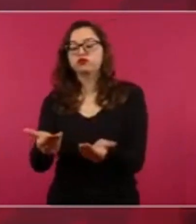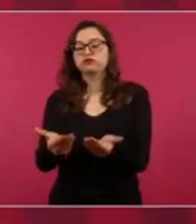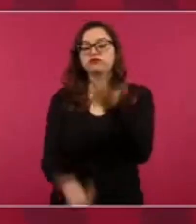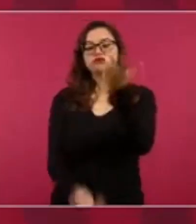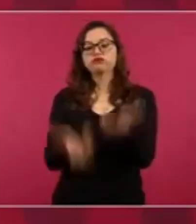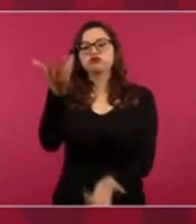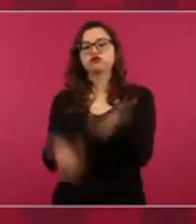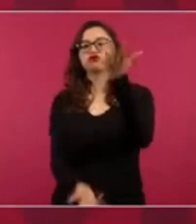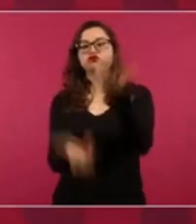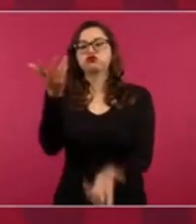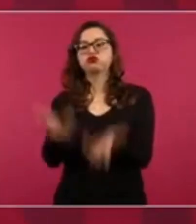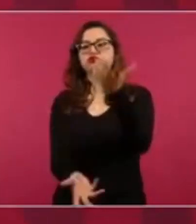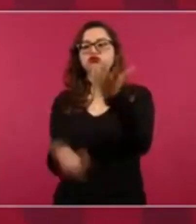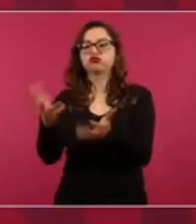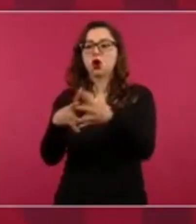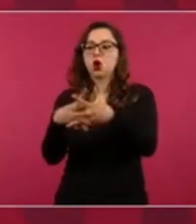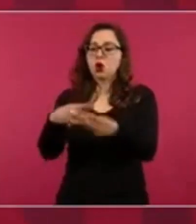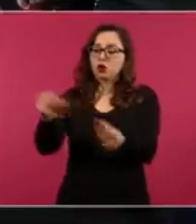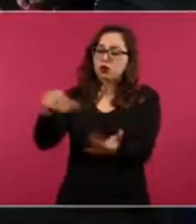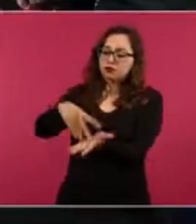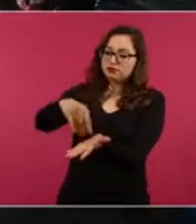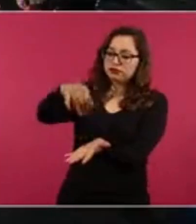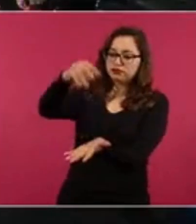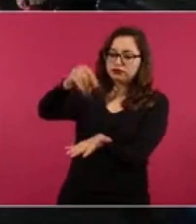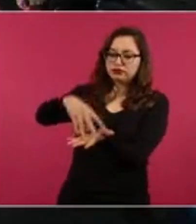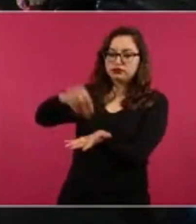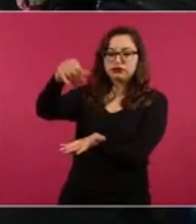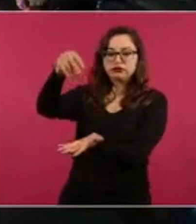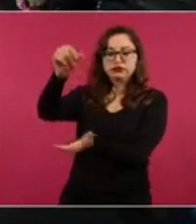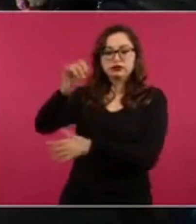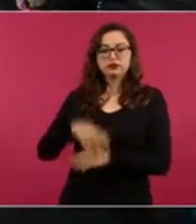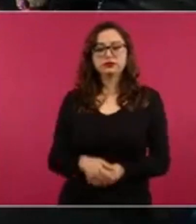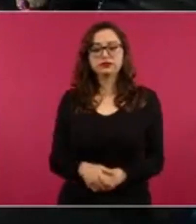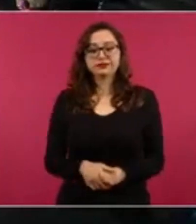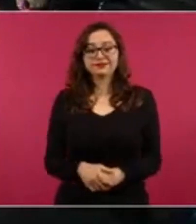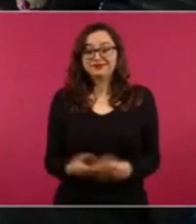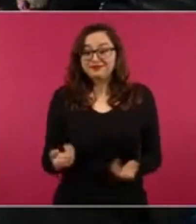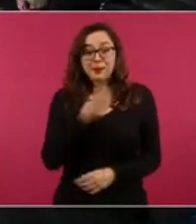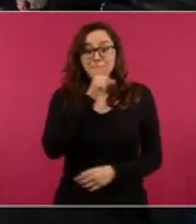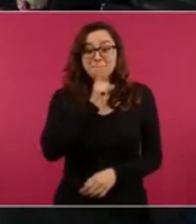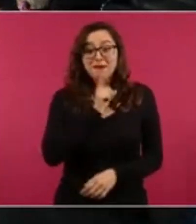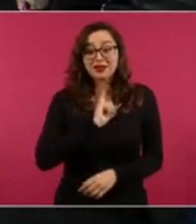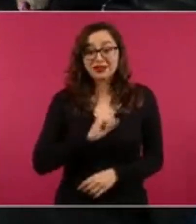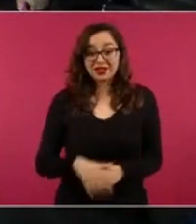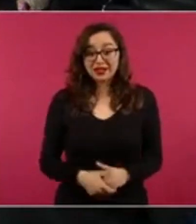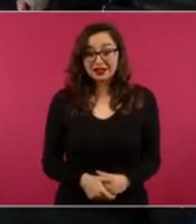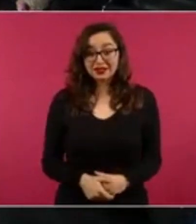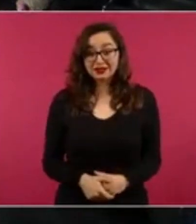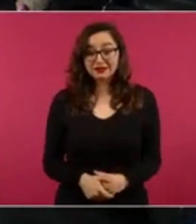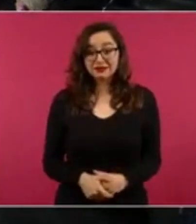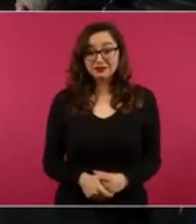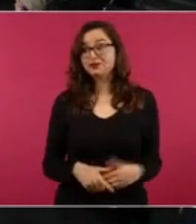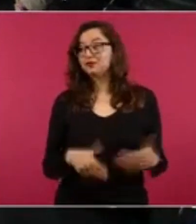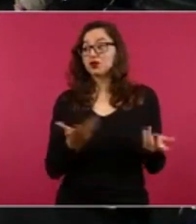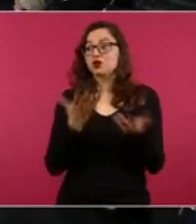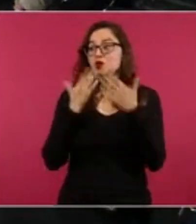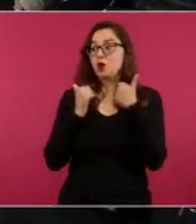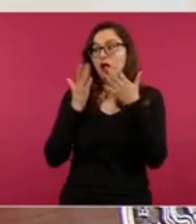esa